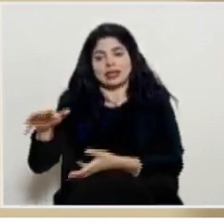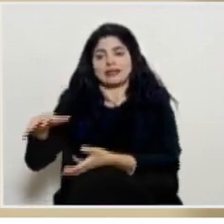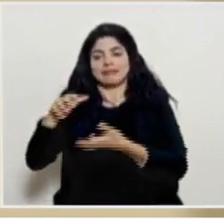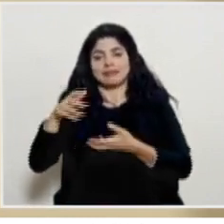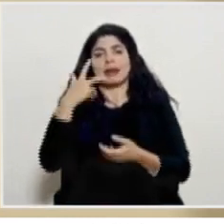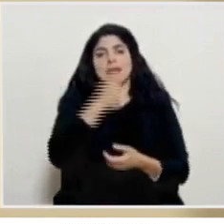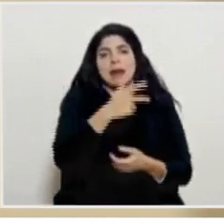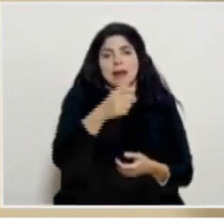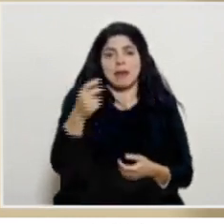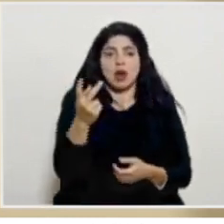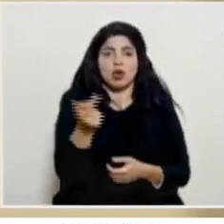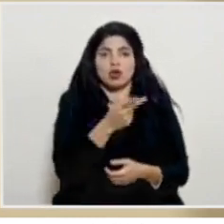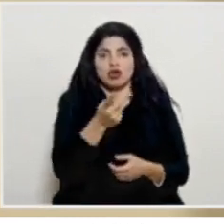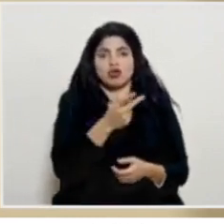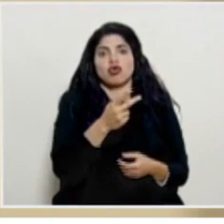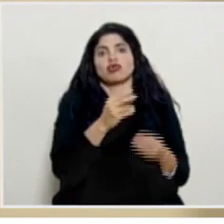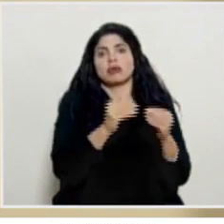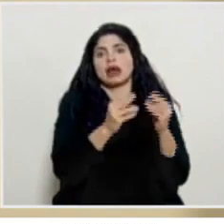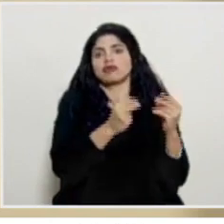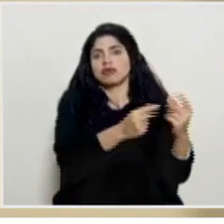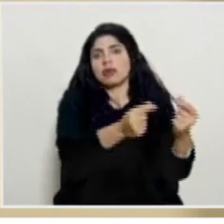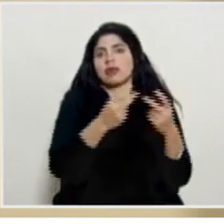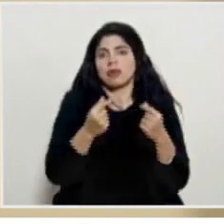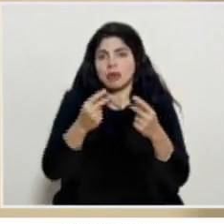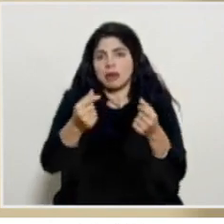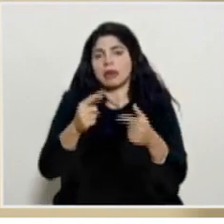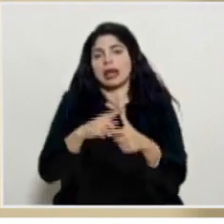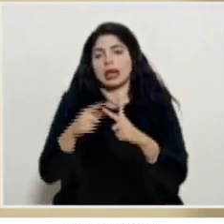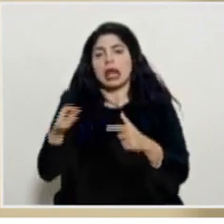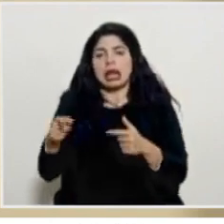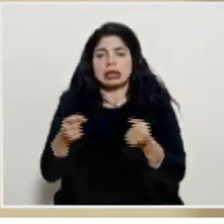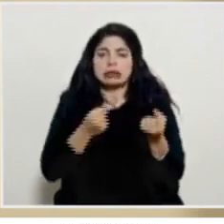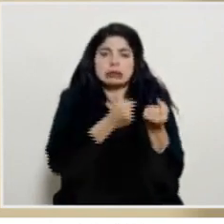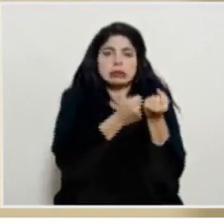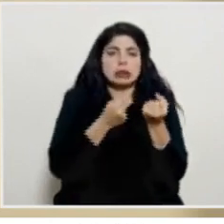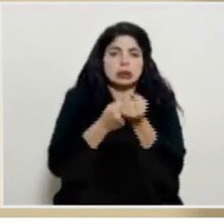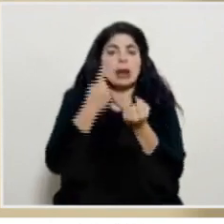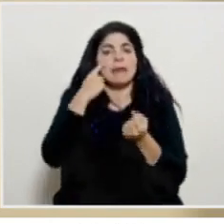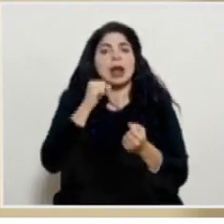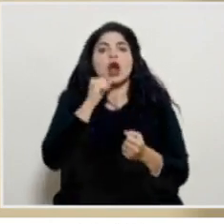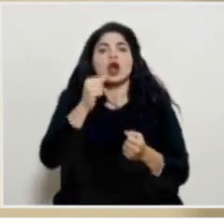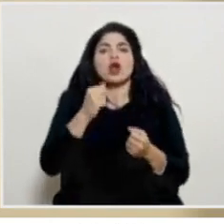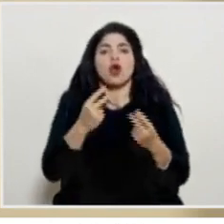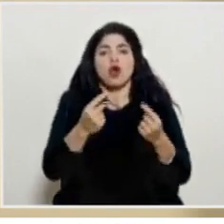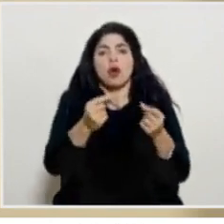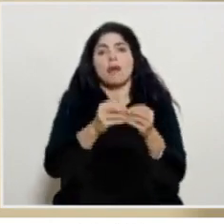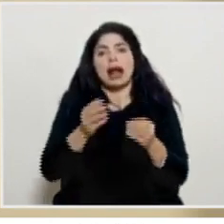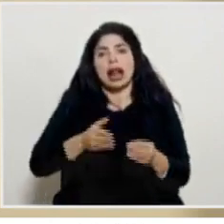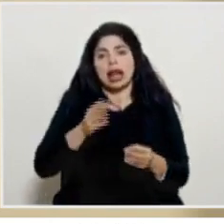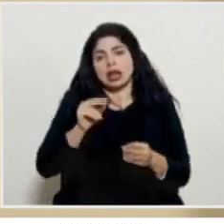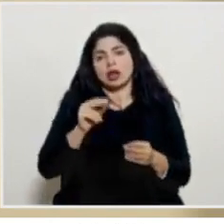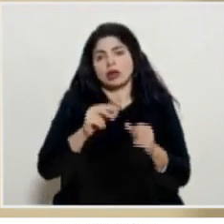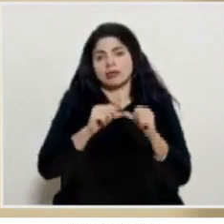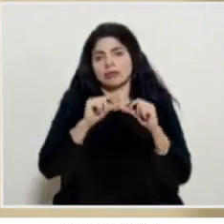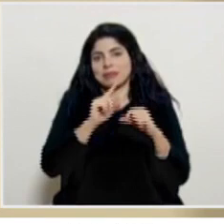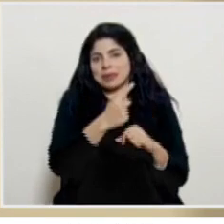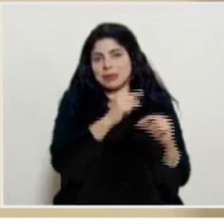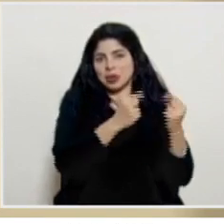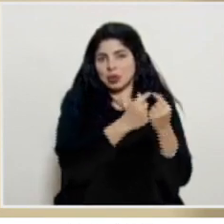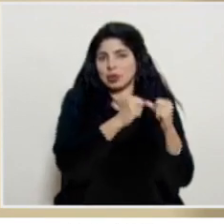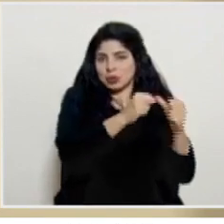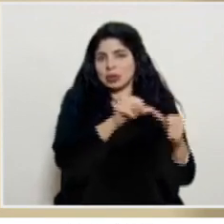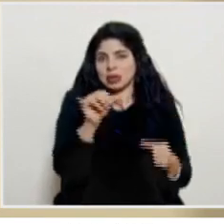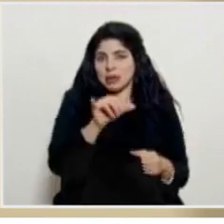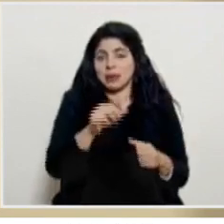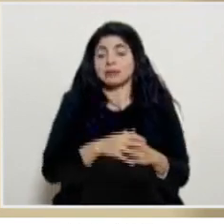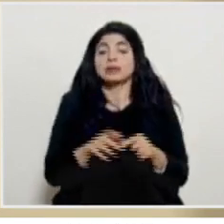acelera a ambos grupos. Entonces, eso es un efecto compensatorio para no reducir la velocidad en este primer grupo. También